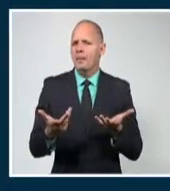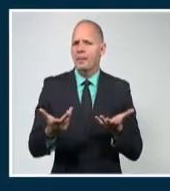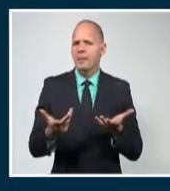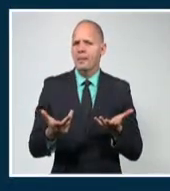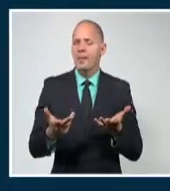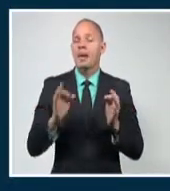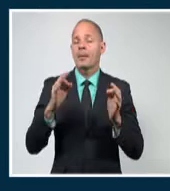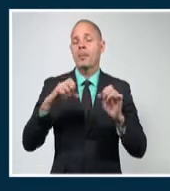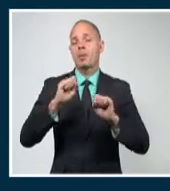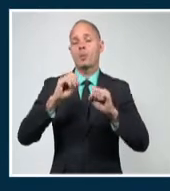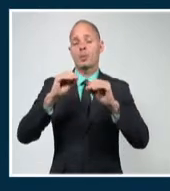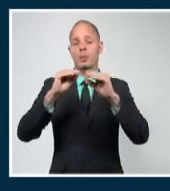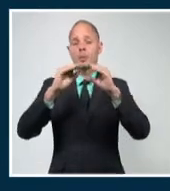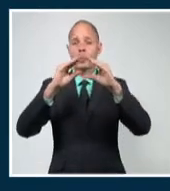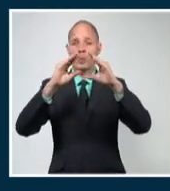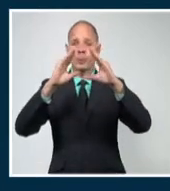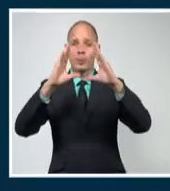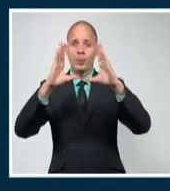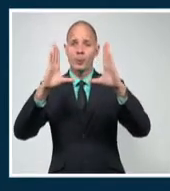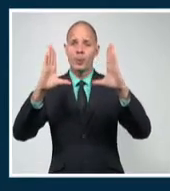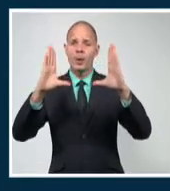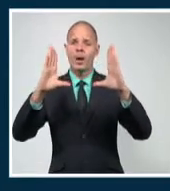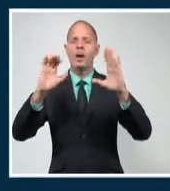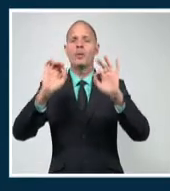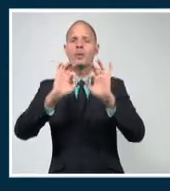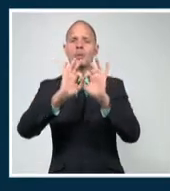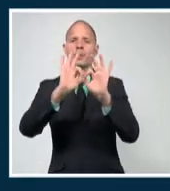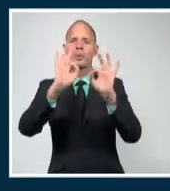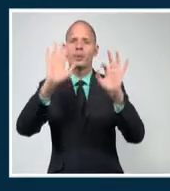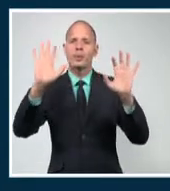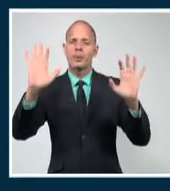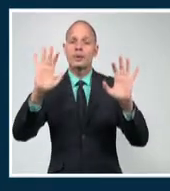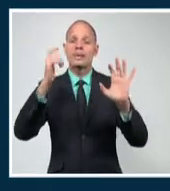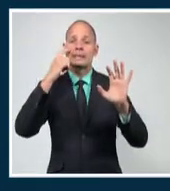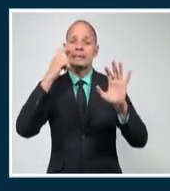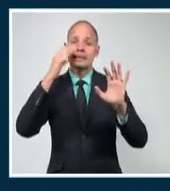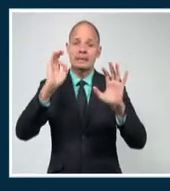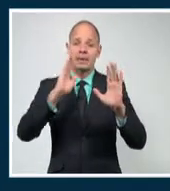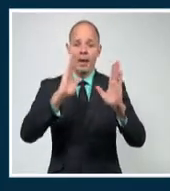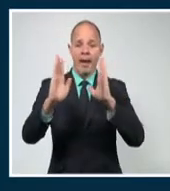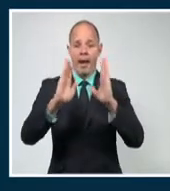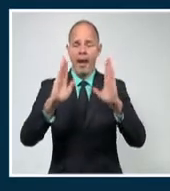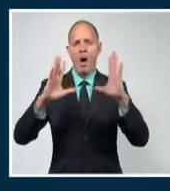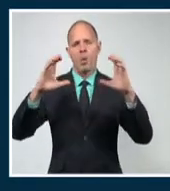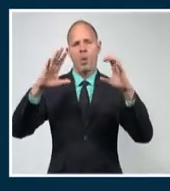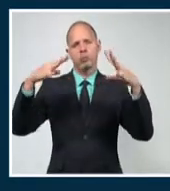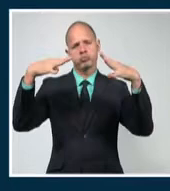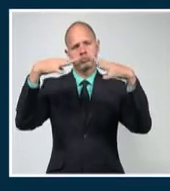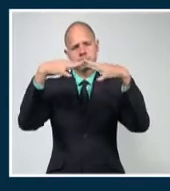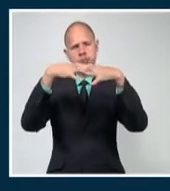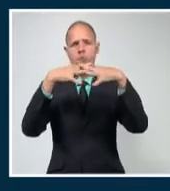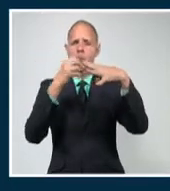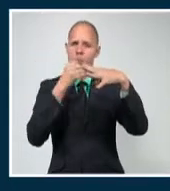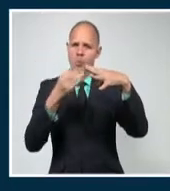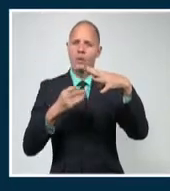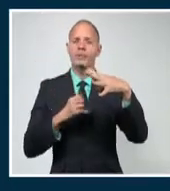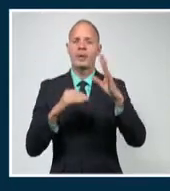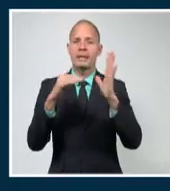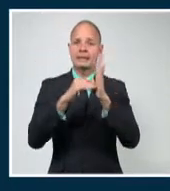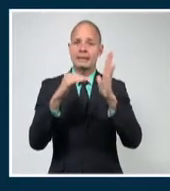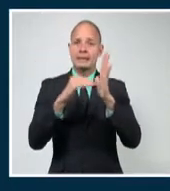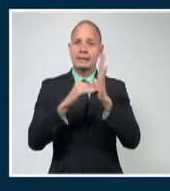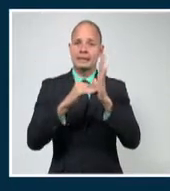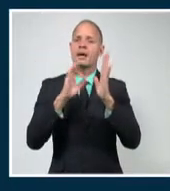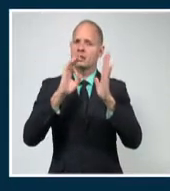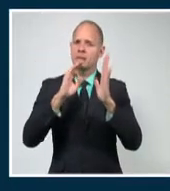estará amaneciendo con poca nubosidad y parcialmente nublado en la región central. En la tarde estará parcialmente nublado en gran parte